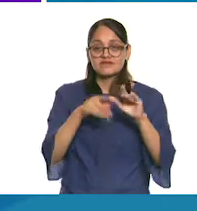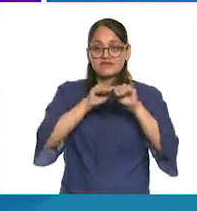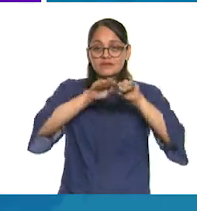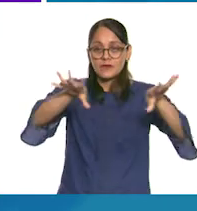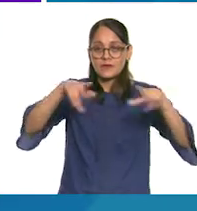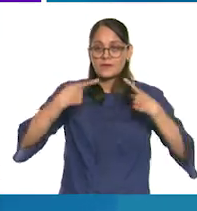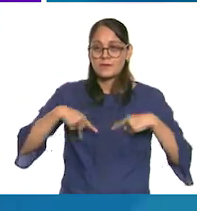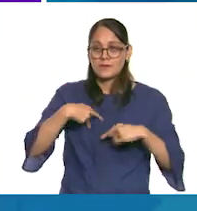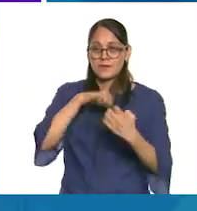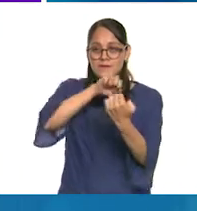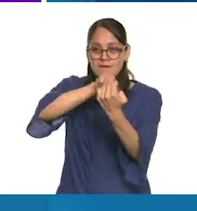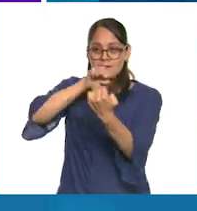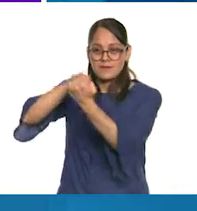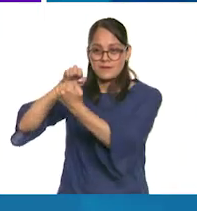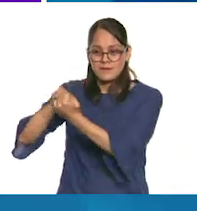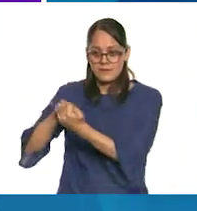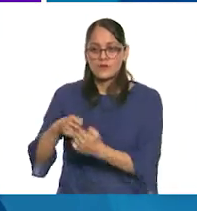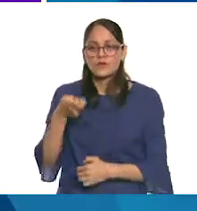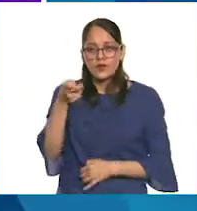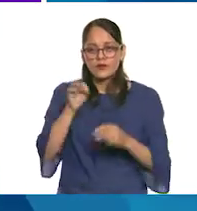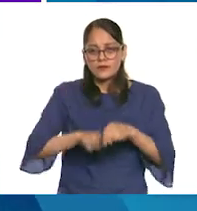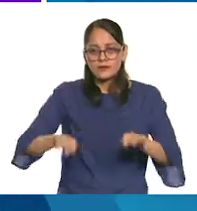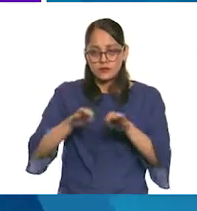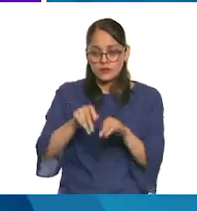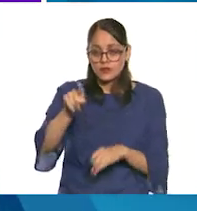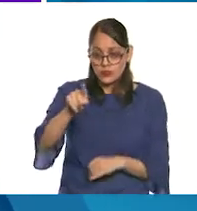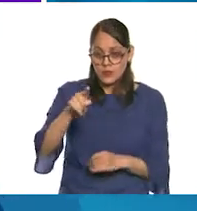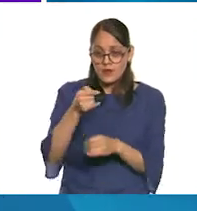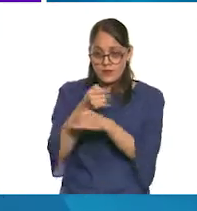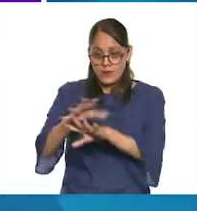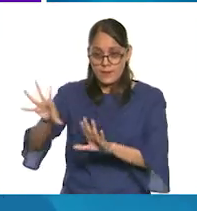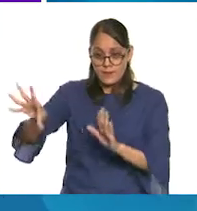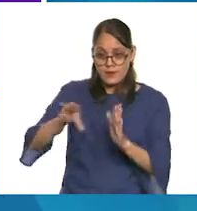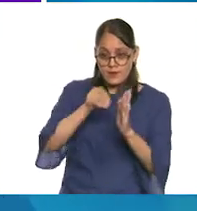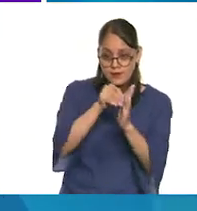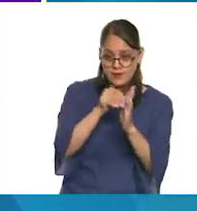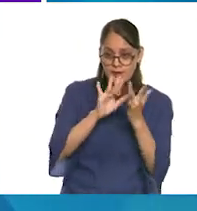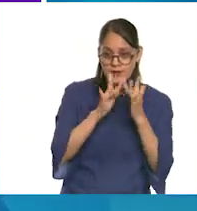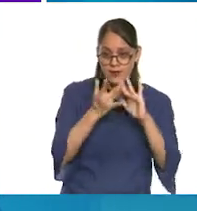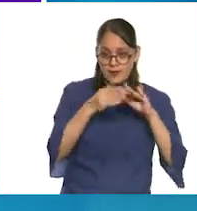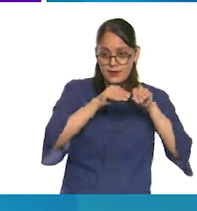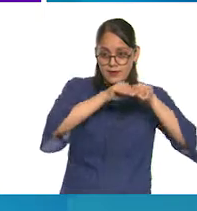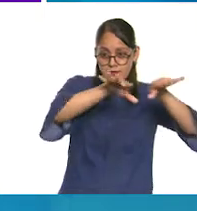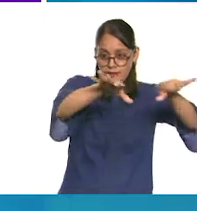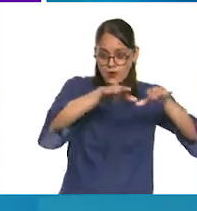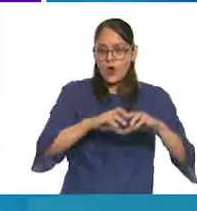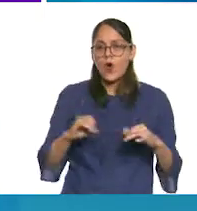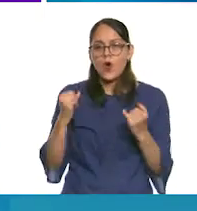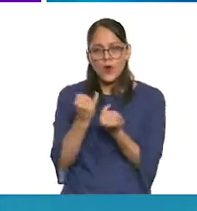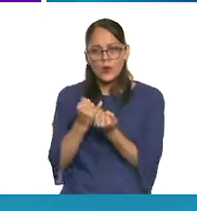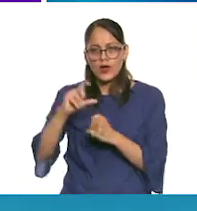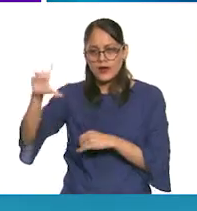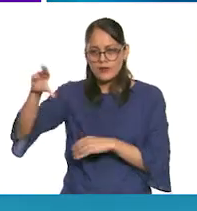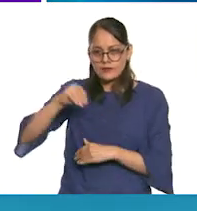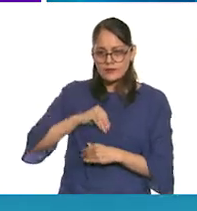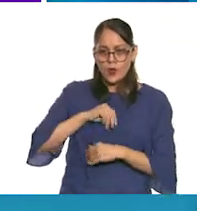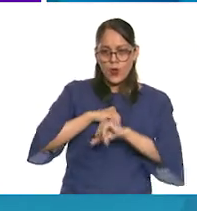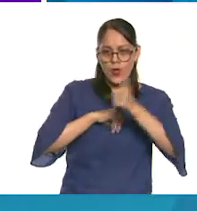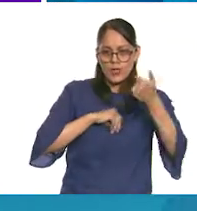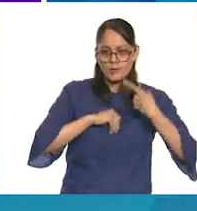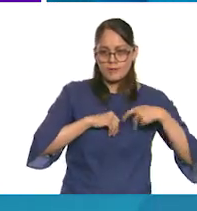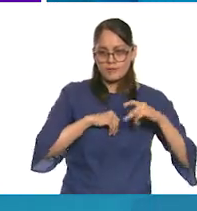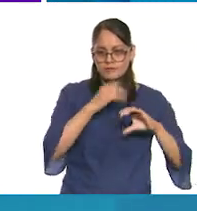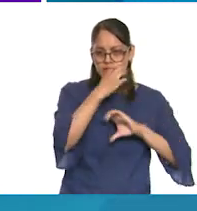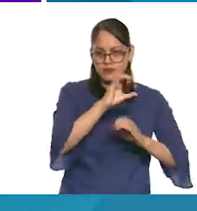engañar a la gente. Es por ello que, antes de copiar esos contenidos en tus redes sociales o de reenviarlos a otros cibernautas,